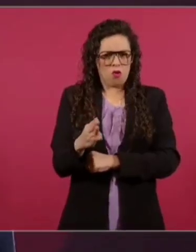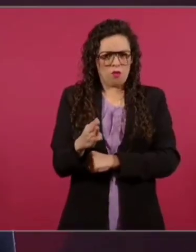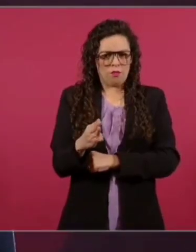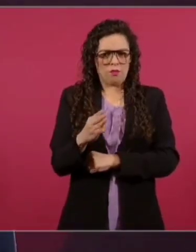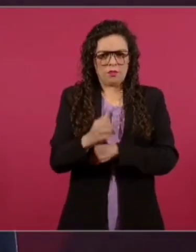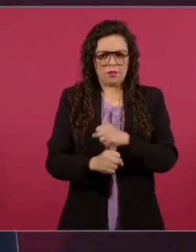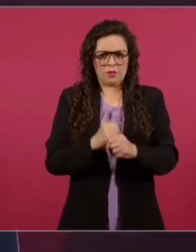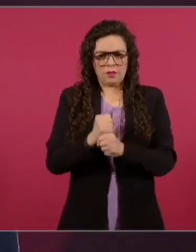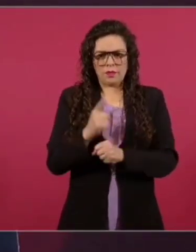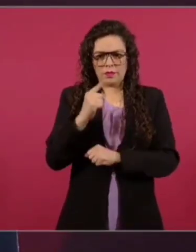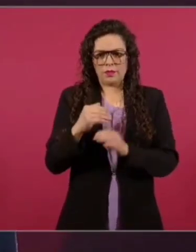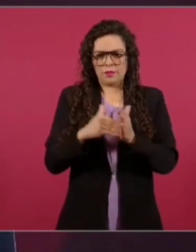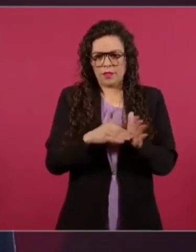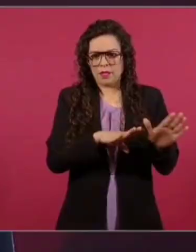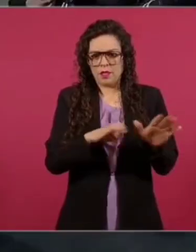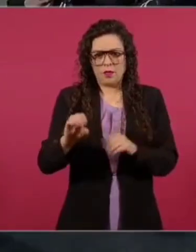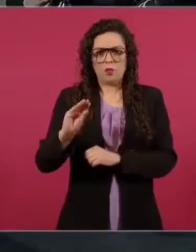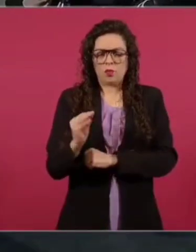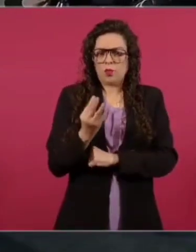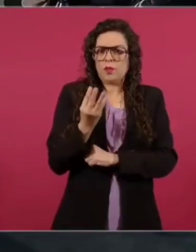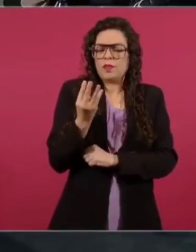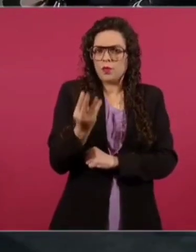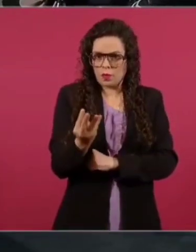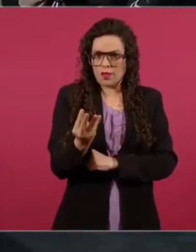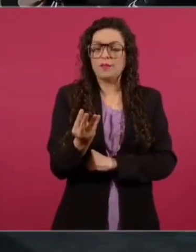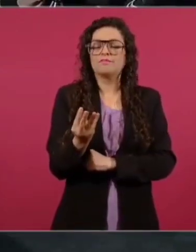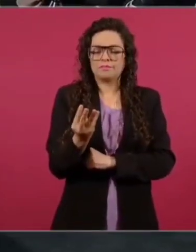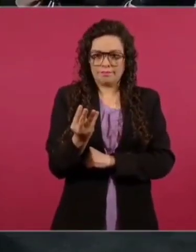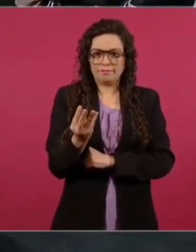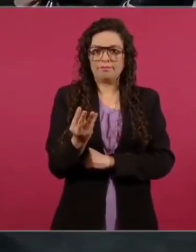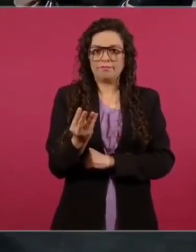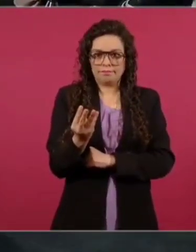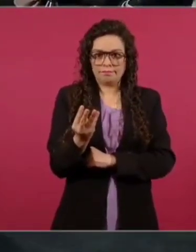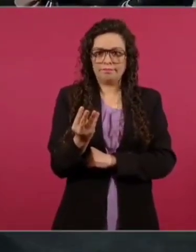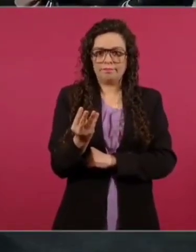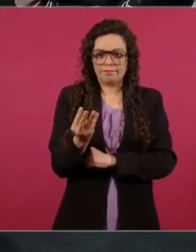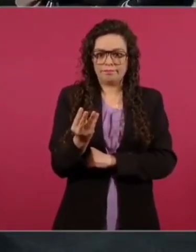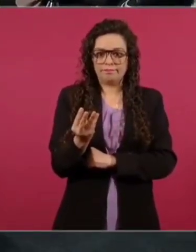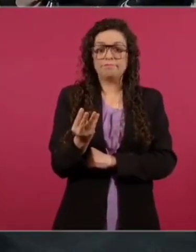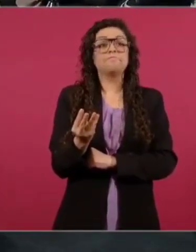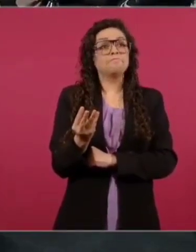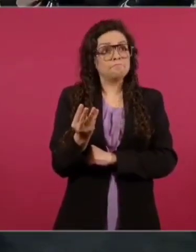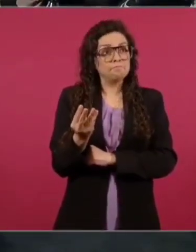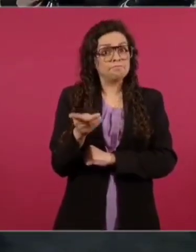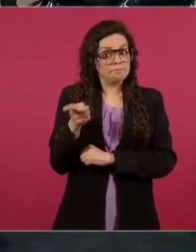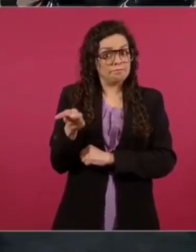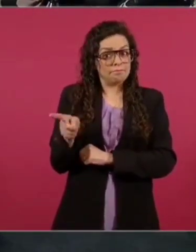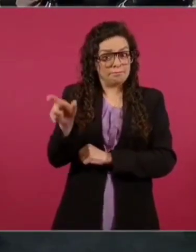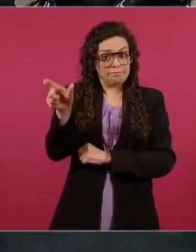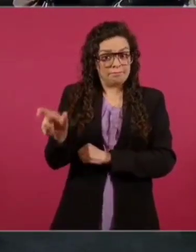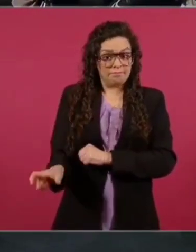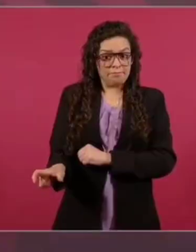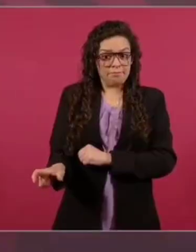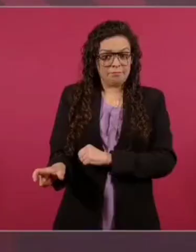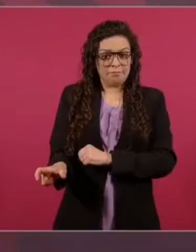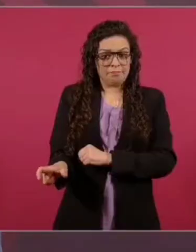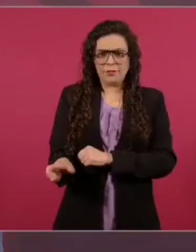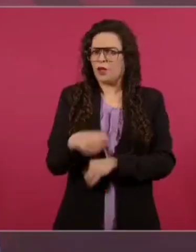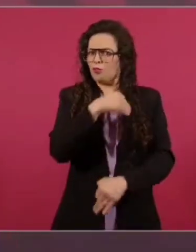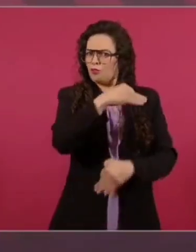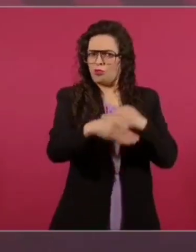y lo nombran, así democráticamente,